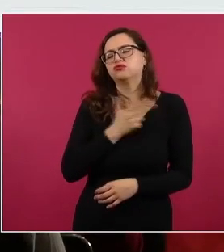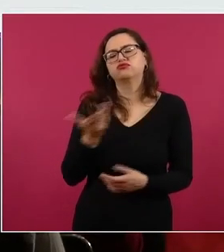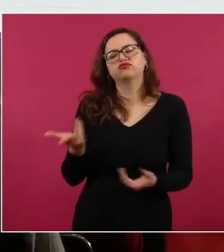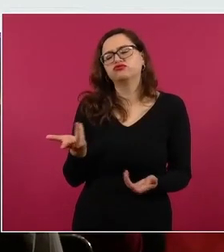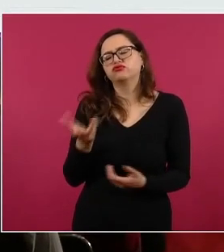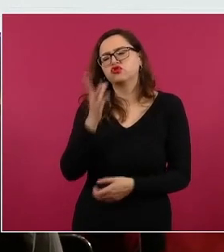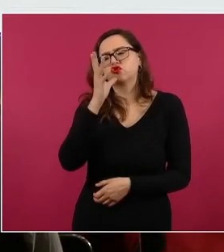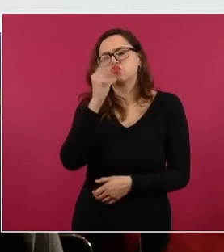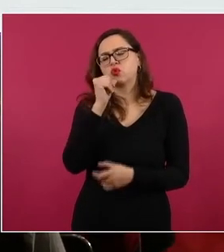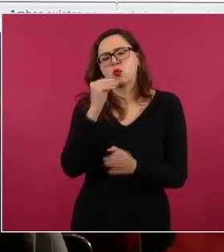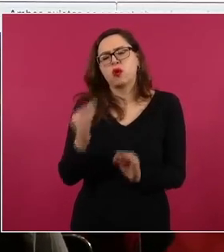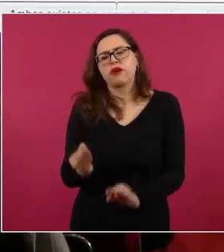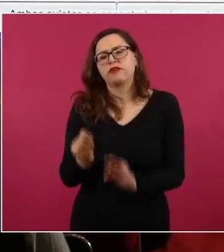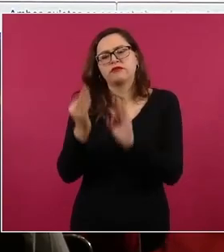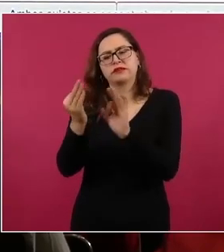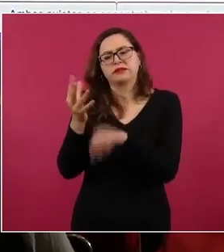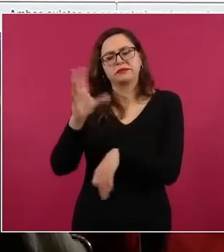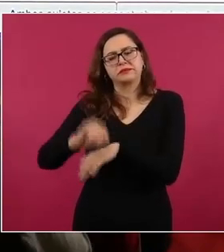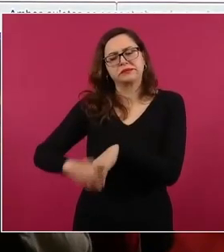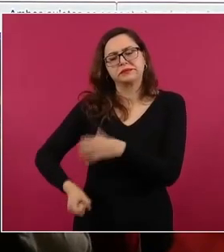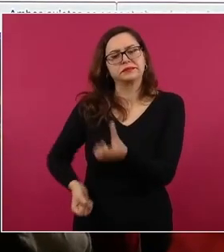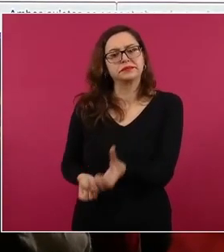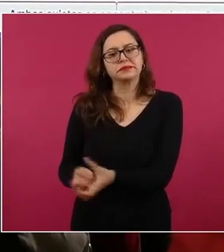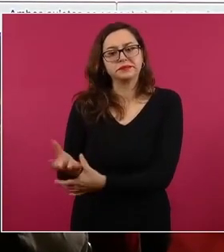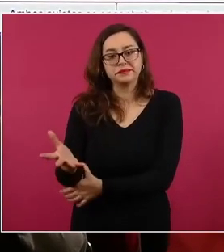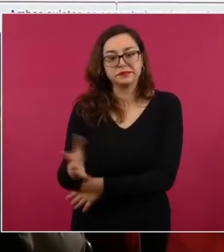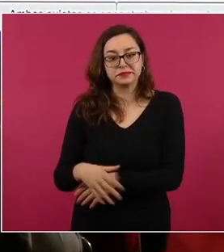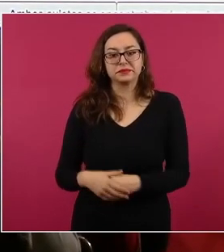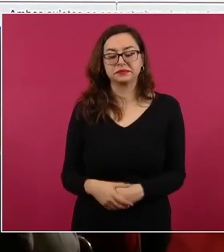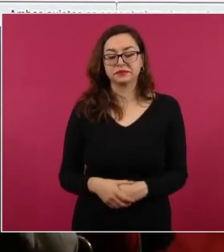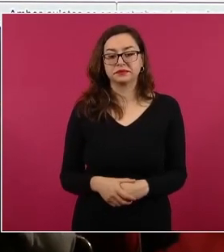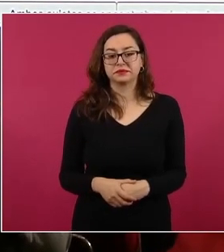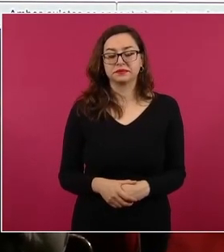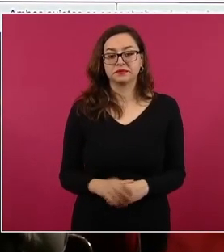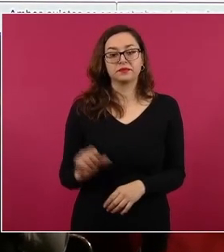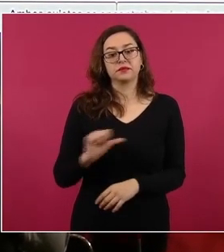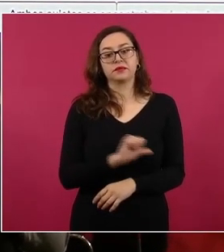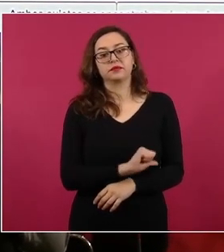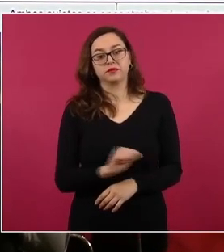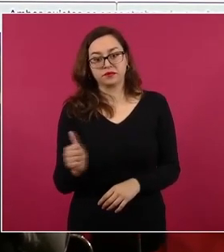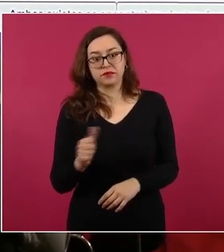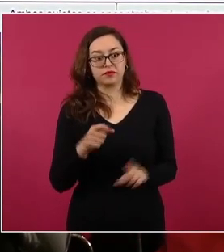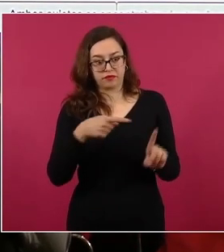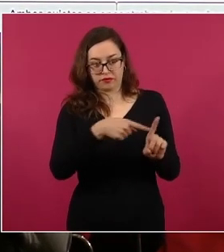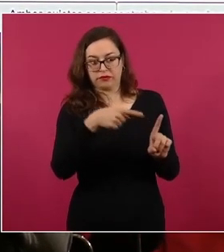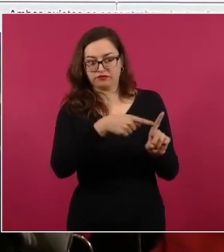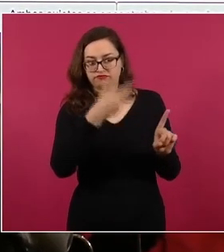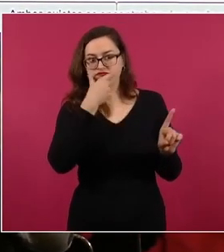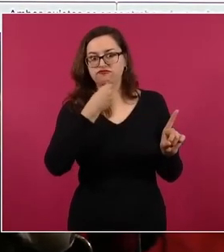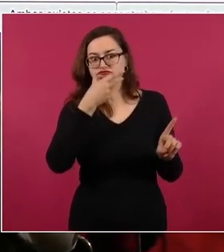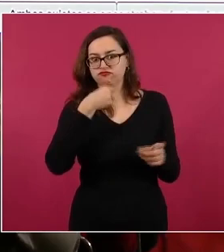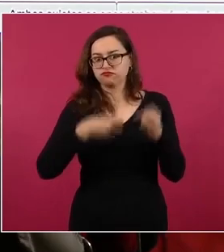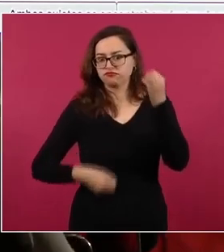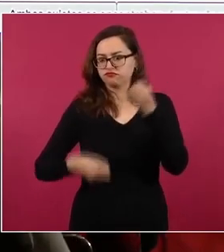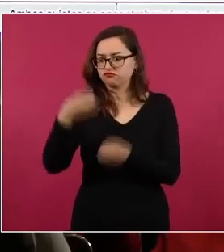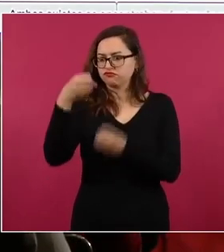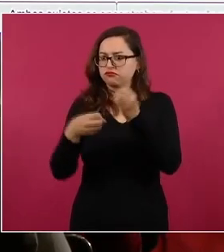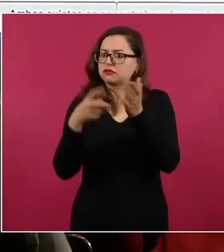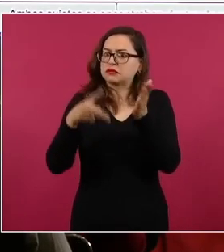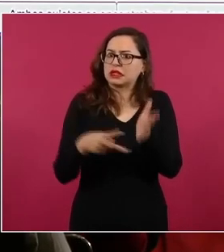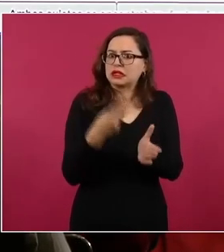haber comparecido. Siguiente. Diferentes casos de este juez, Marco Antonio